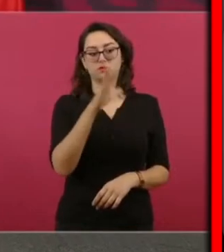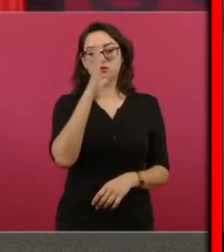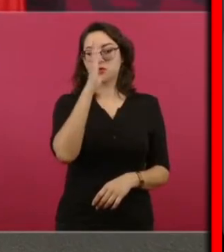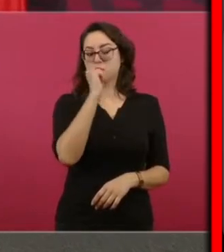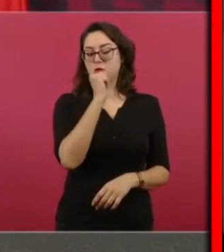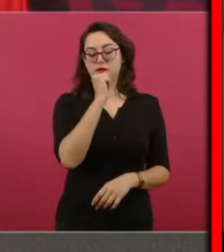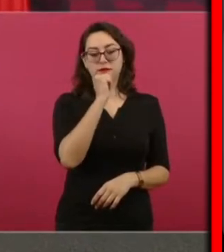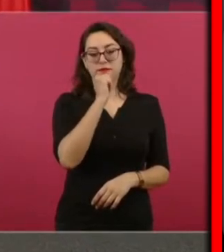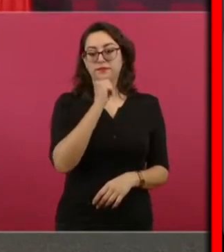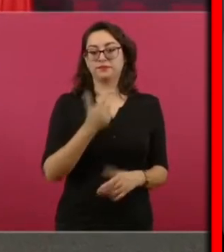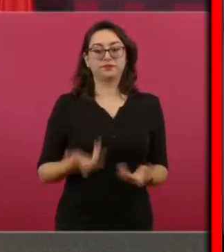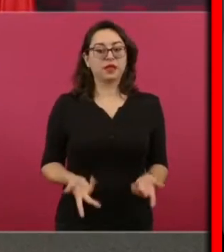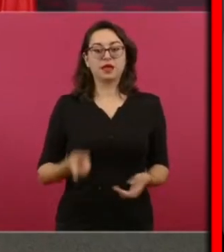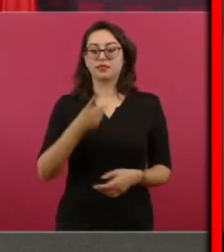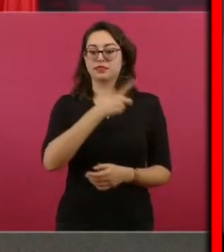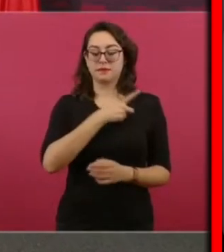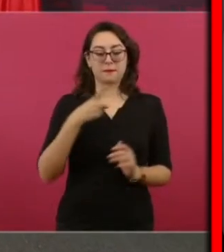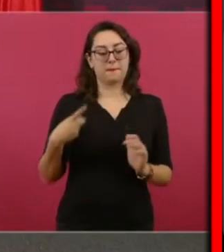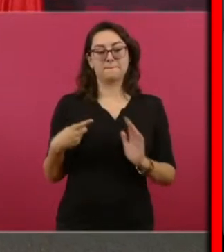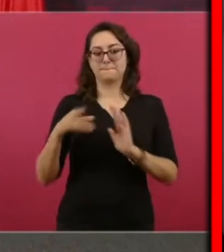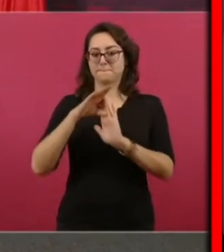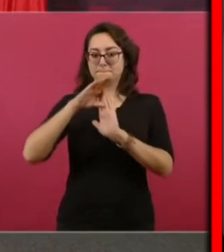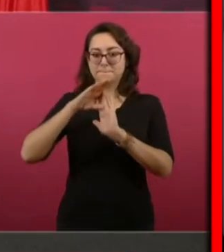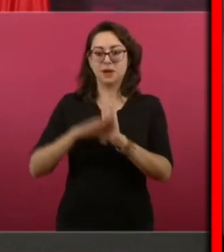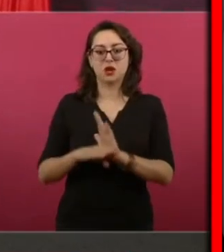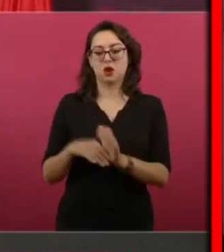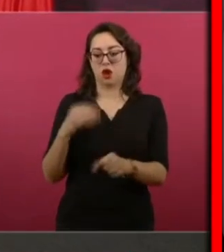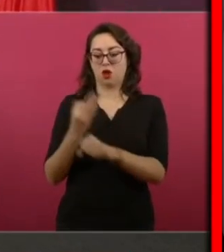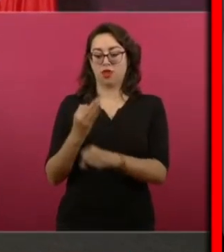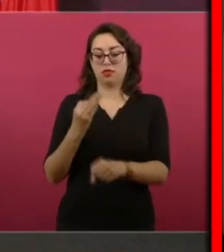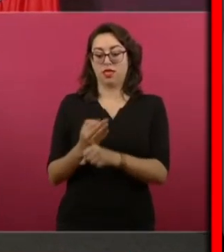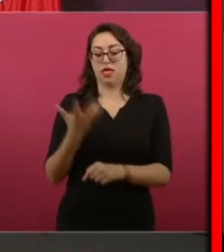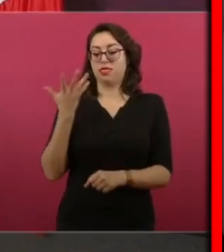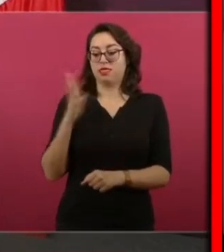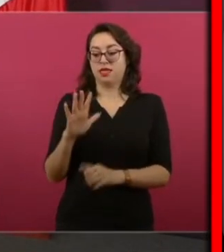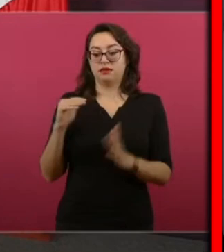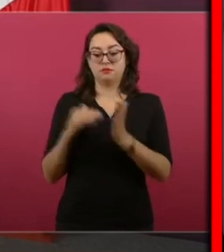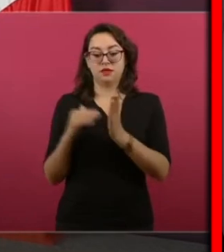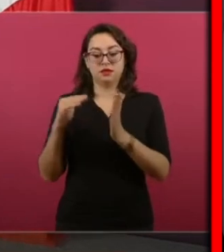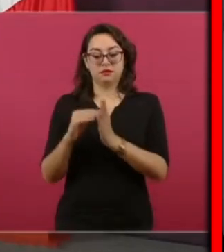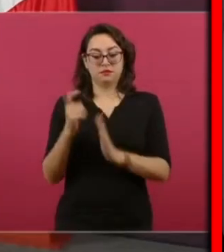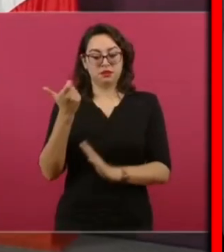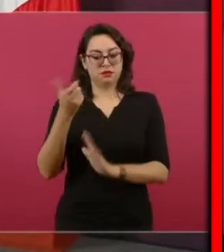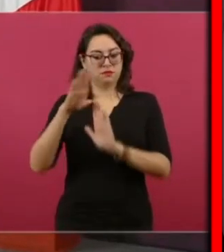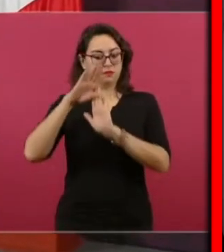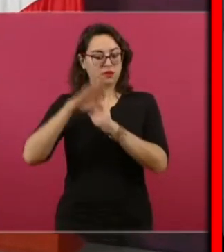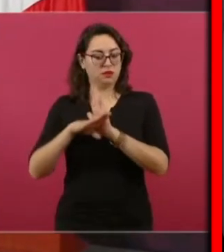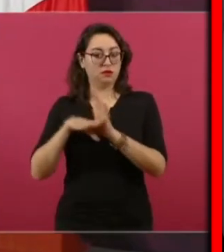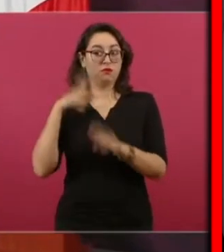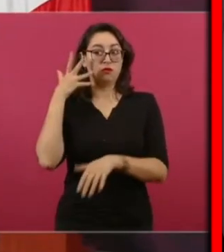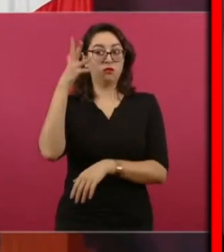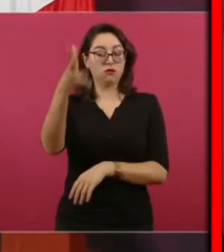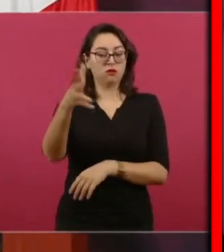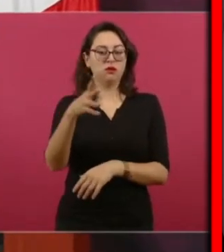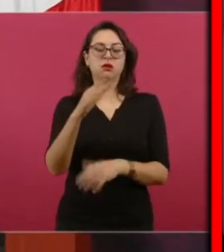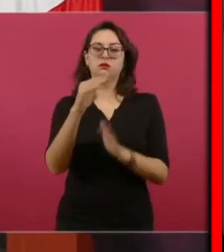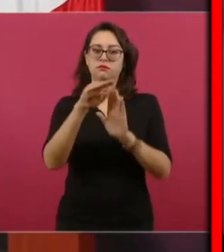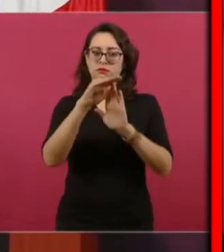van a pagar menos o sea en el caso del mantenimiento de las carreteras